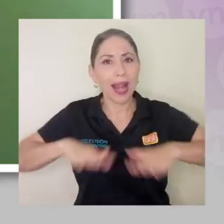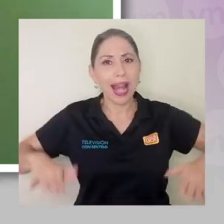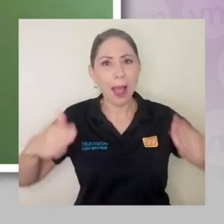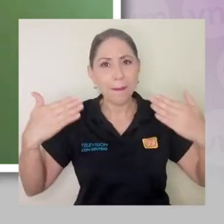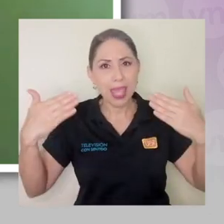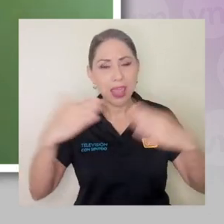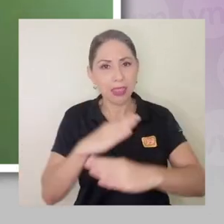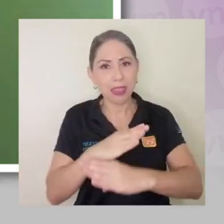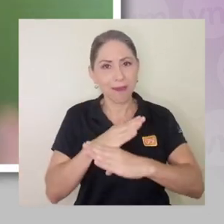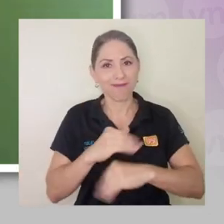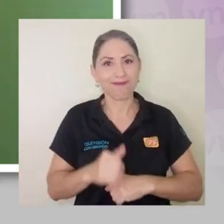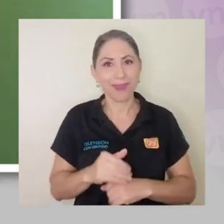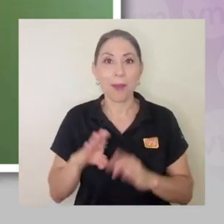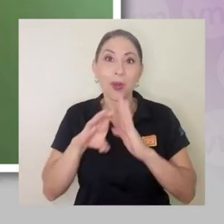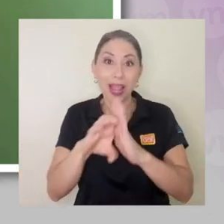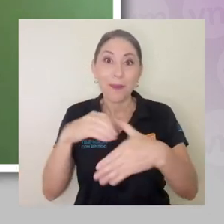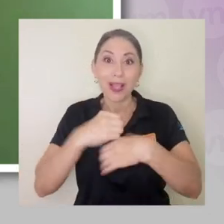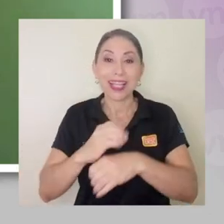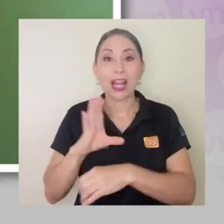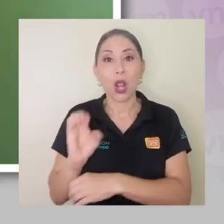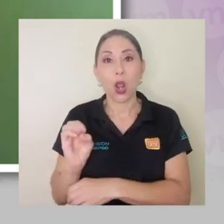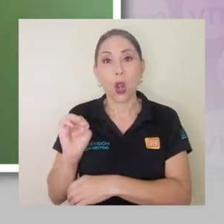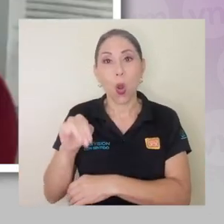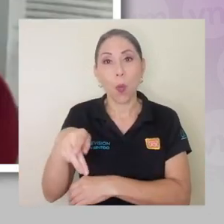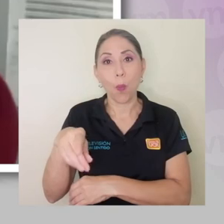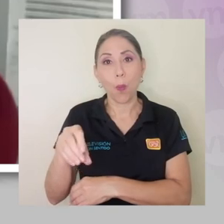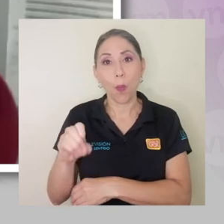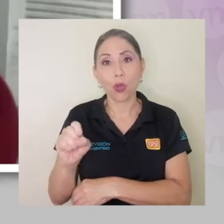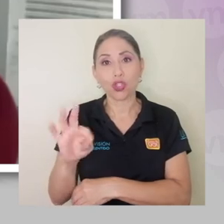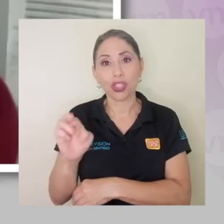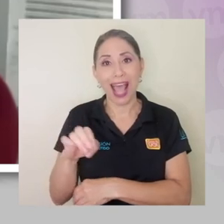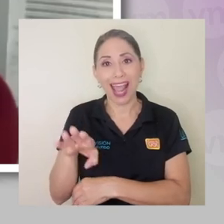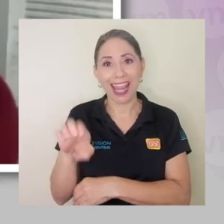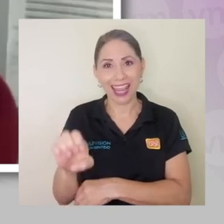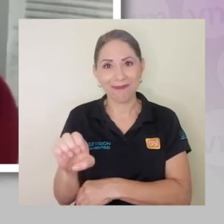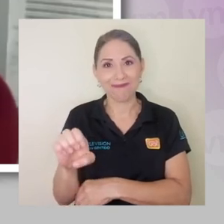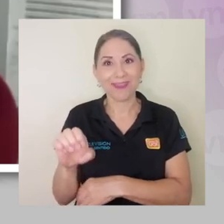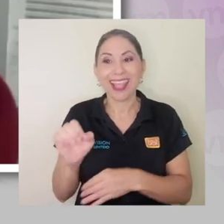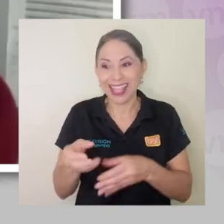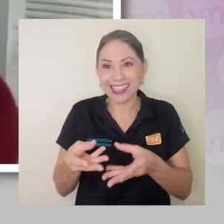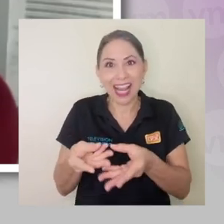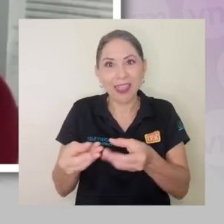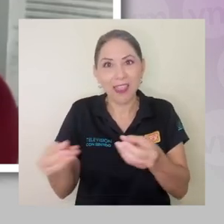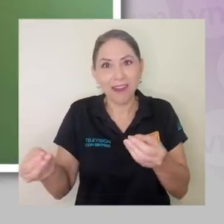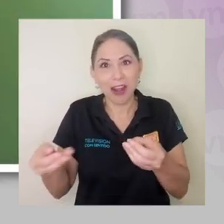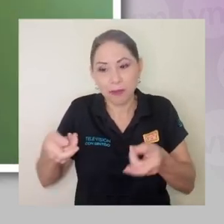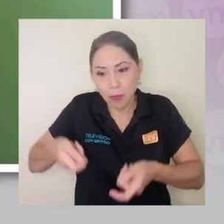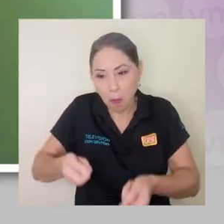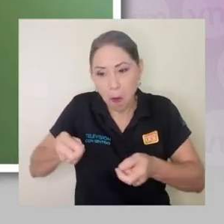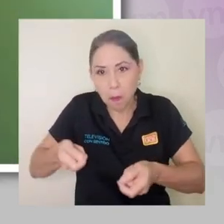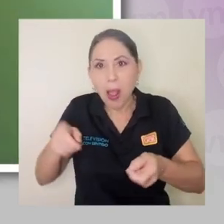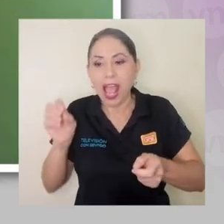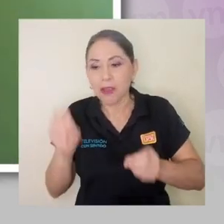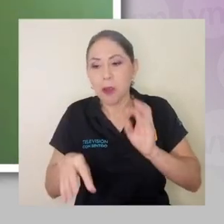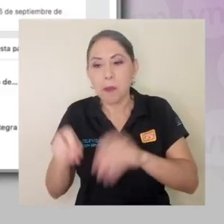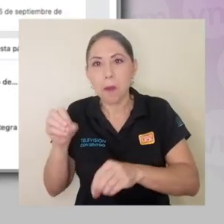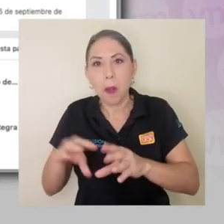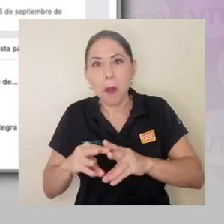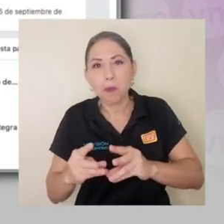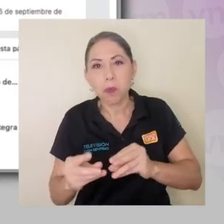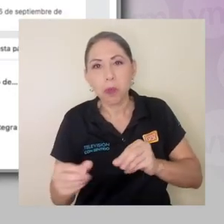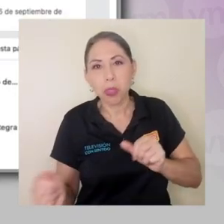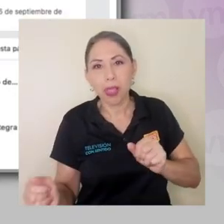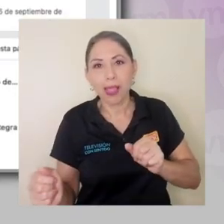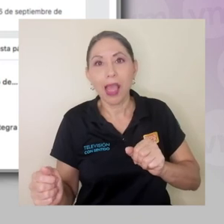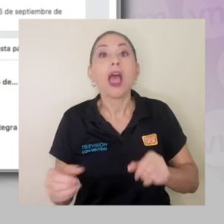es lo más usual a nivel casero. Muchas municipalidades tienen ahora programas de reciclaje, ahí yo insto a las personas